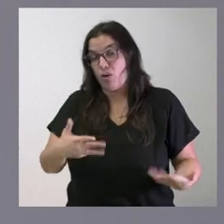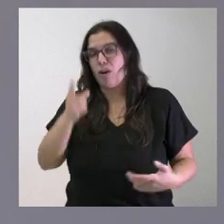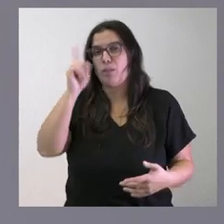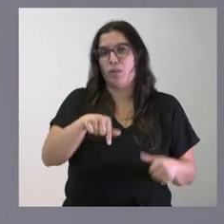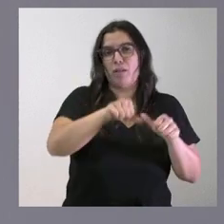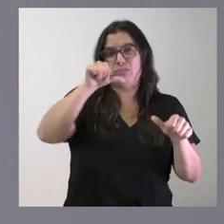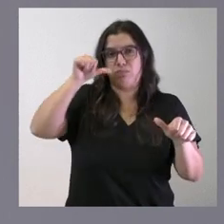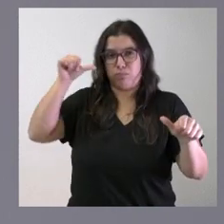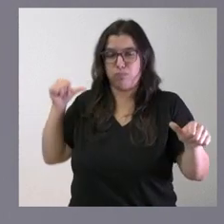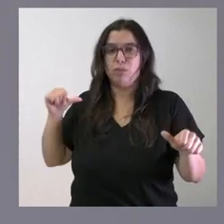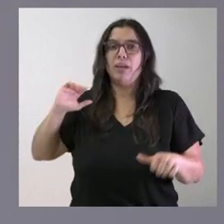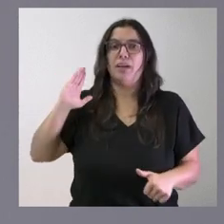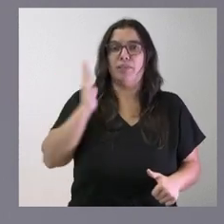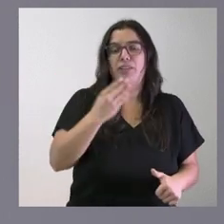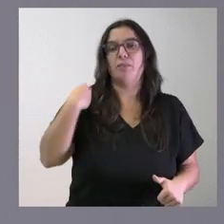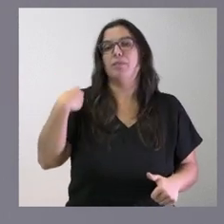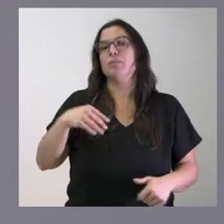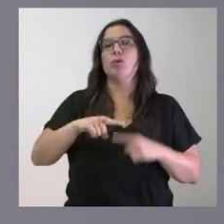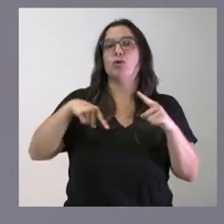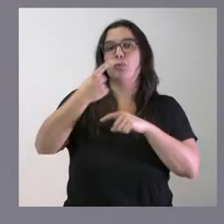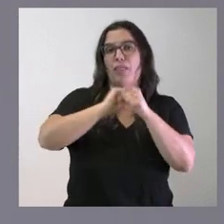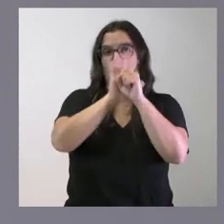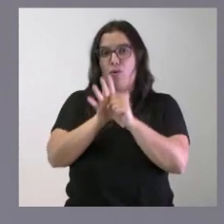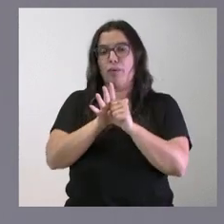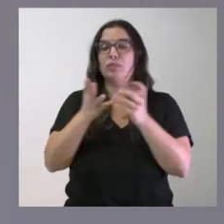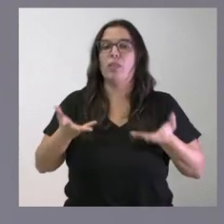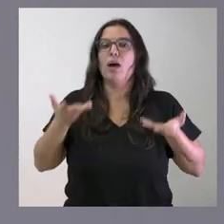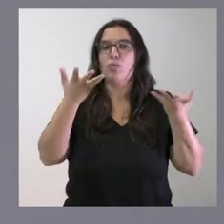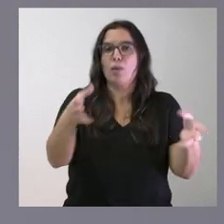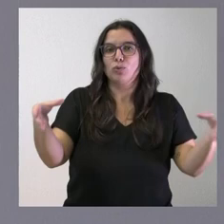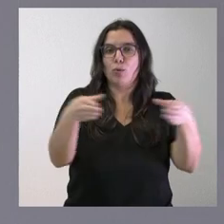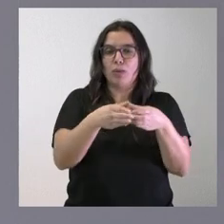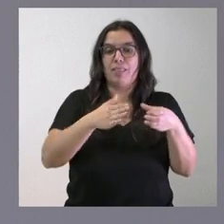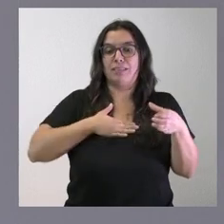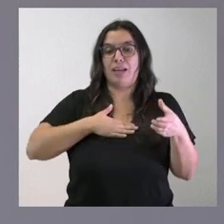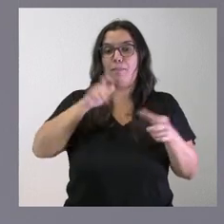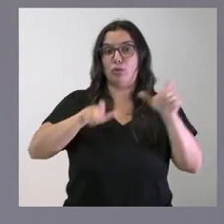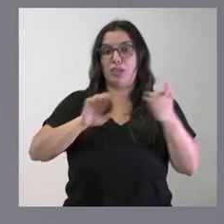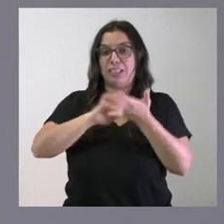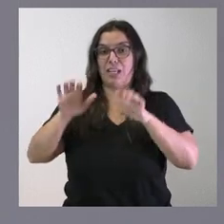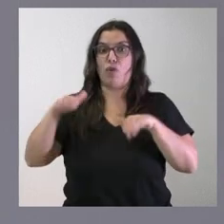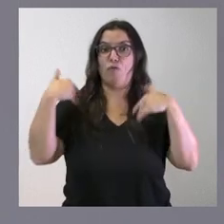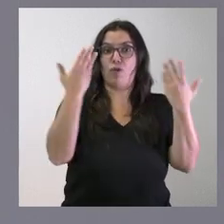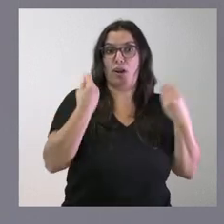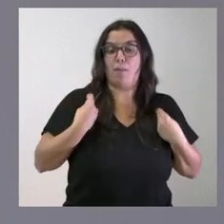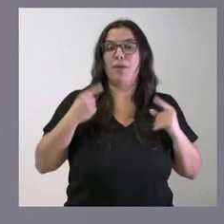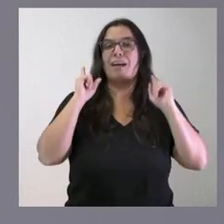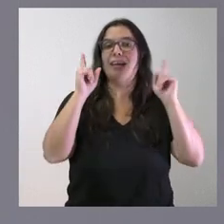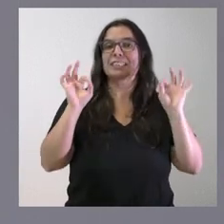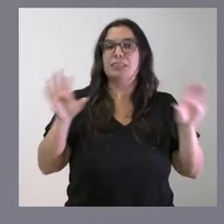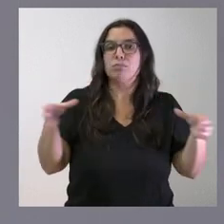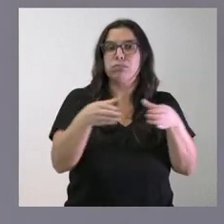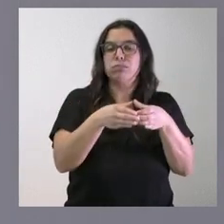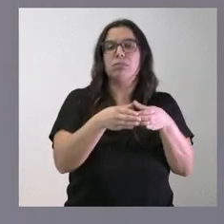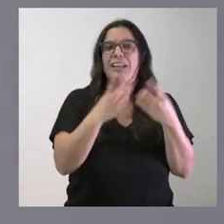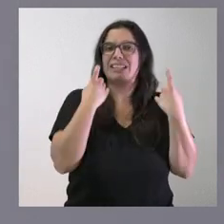en el pasado como consecuencia del COVID. Ayudamos, por tanto, a estas comunidades de Castilla y del exterior y, en este caso, a una comunidad tan necesitada